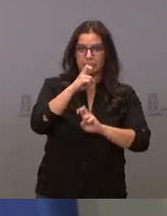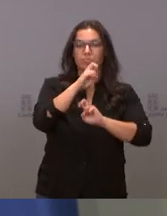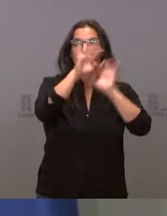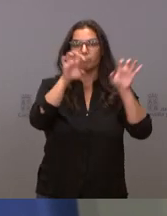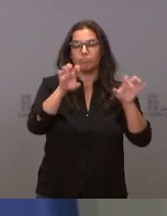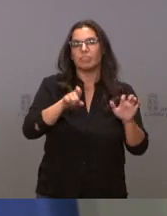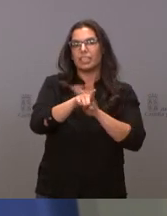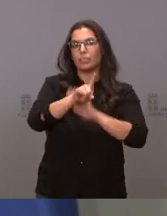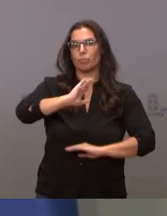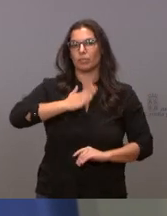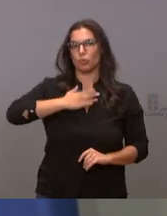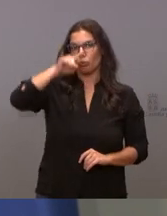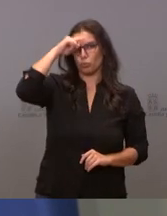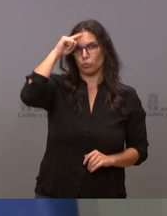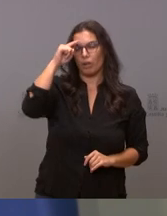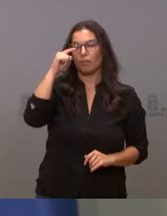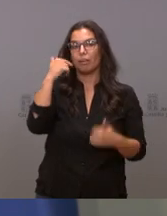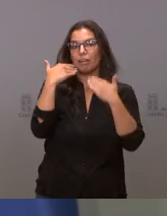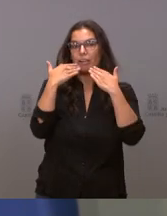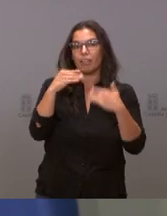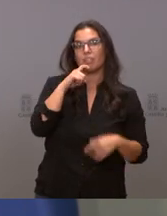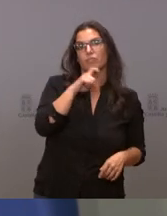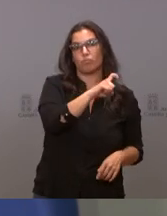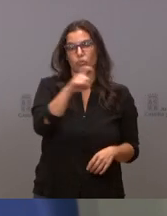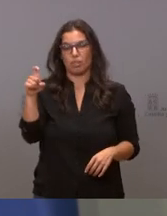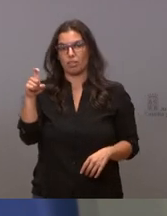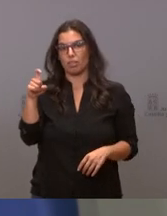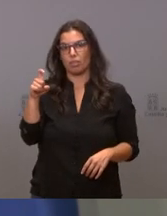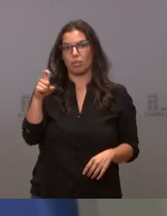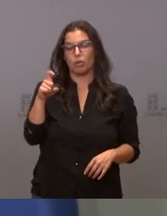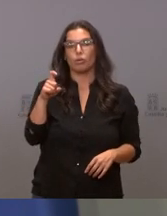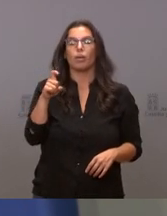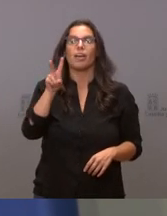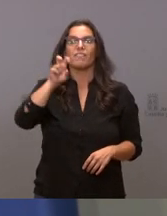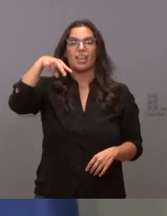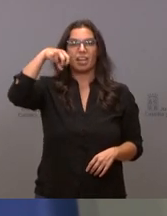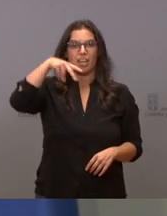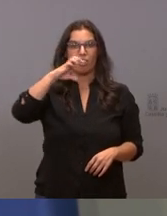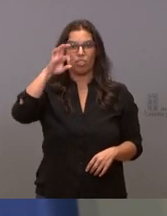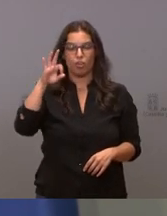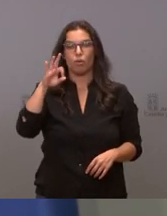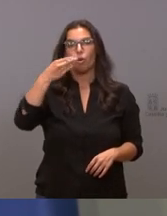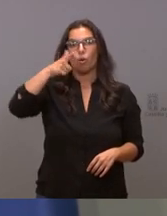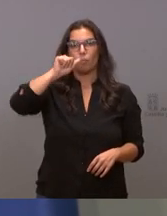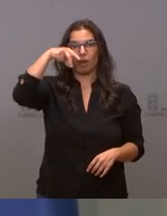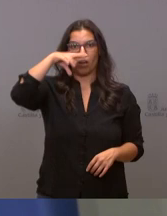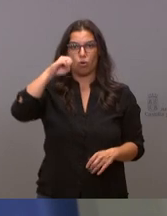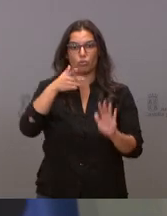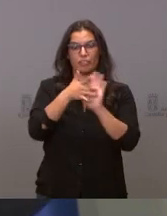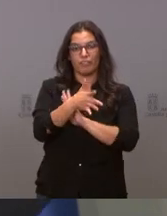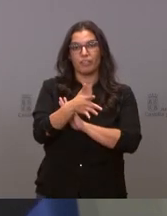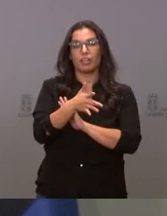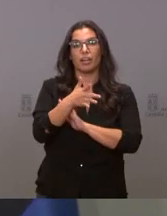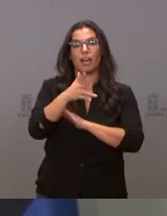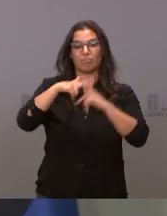gestión del patrimonio cultural a través de la Fundación Venancio Blanco. Se trata de dar continuidad a